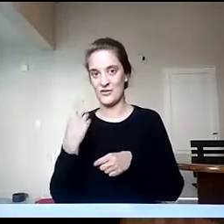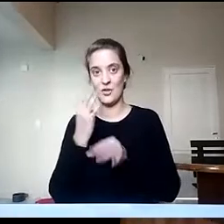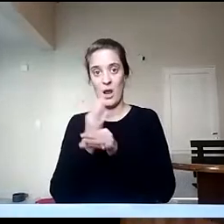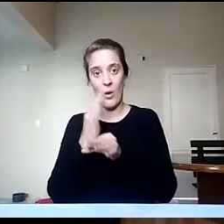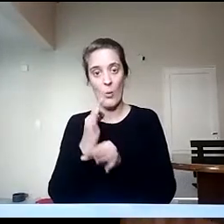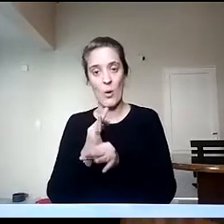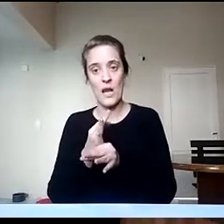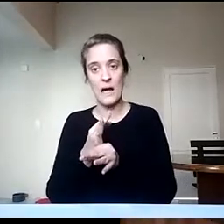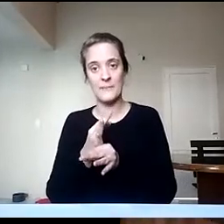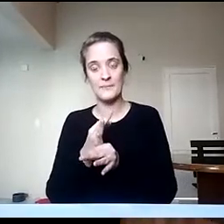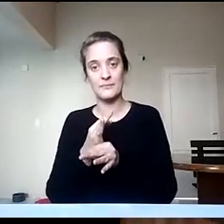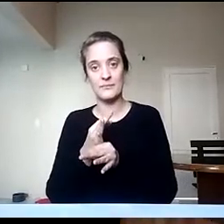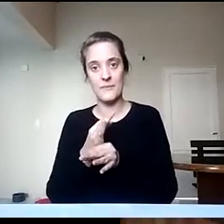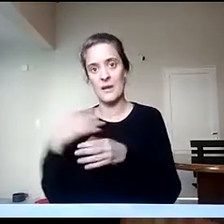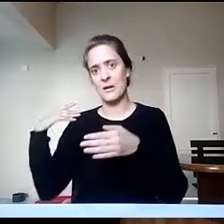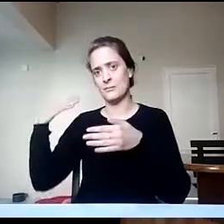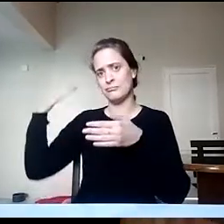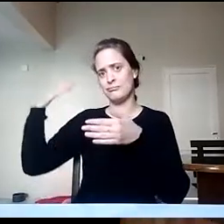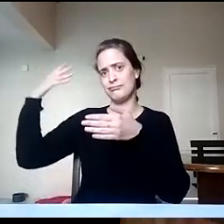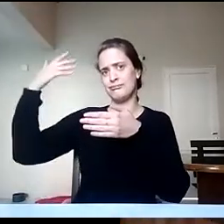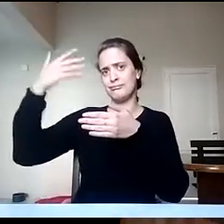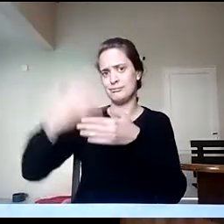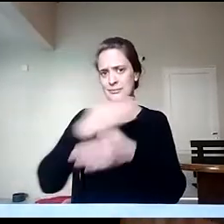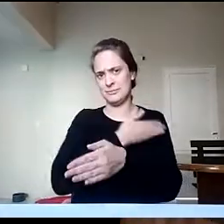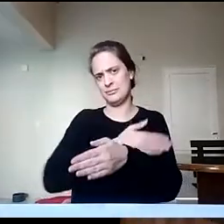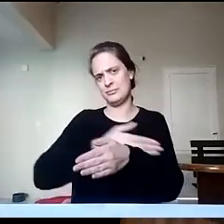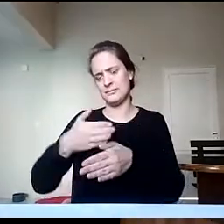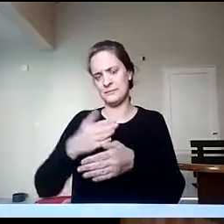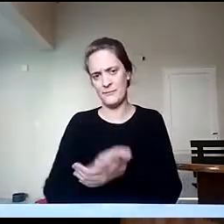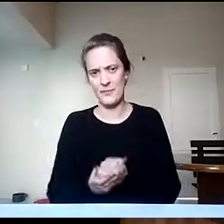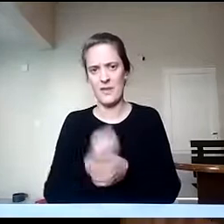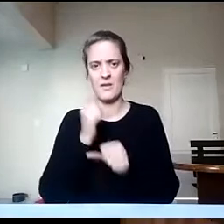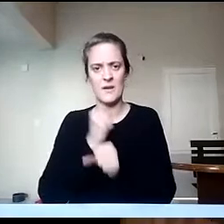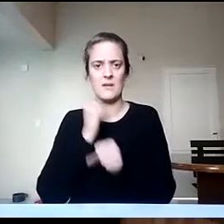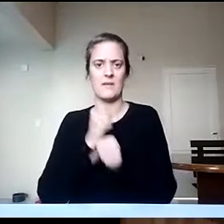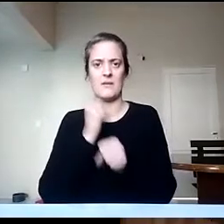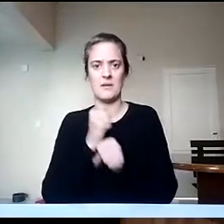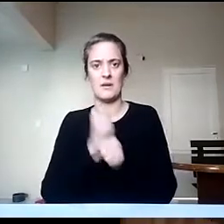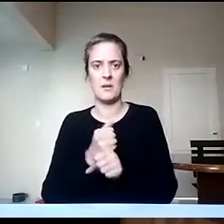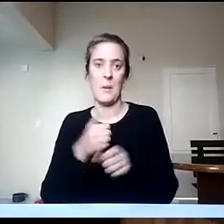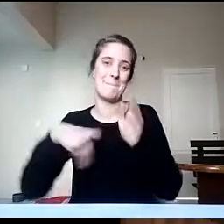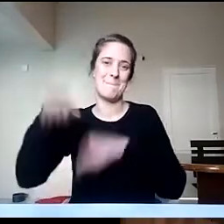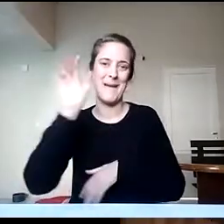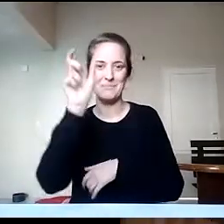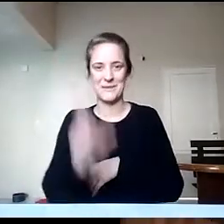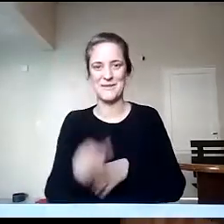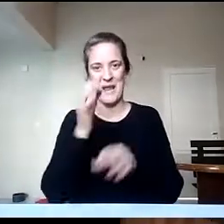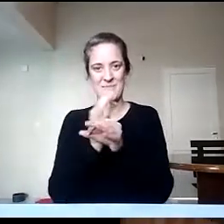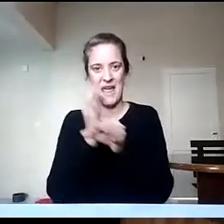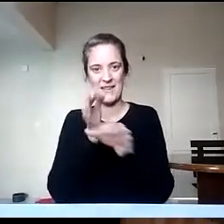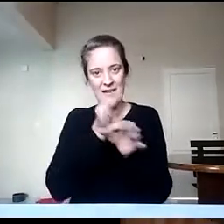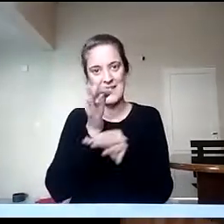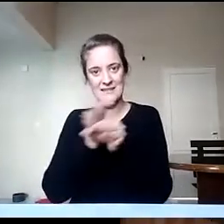es decir, tenemos una larga trayectoria en formación docente, como les decíamos, inicialmente en formación de maestros y posteriormente se abrió la